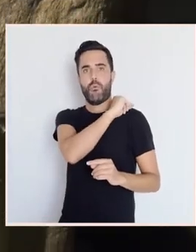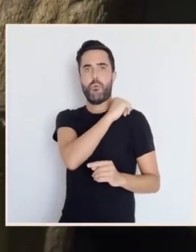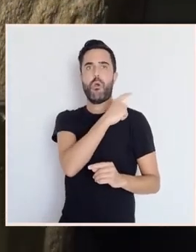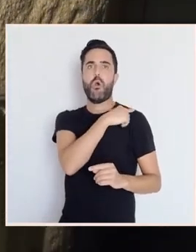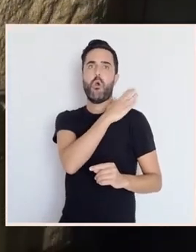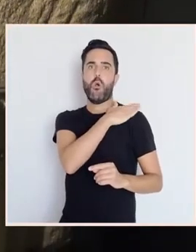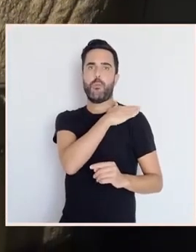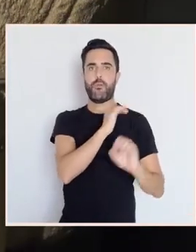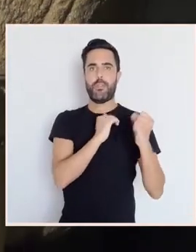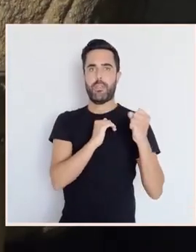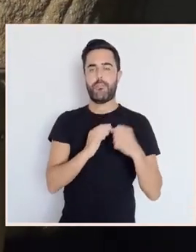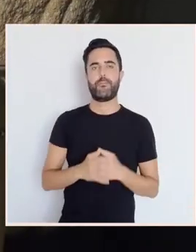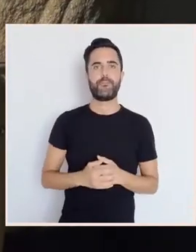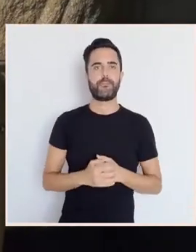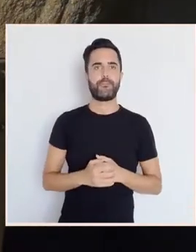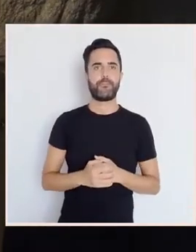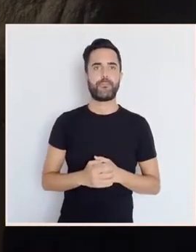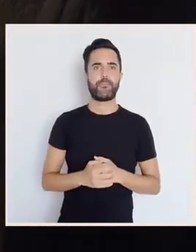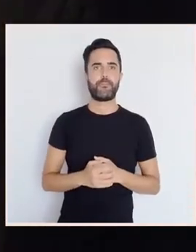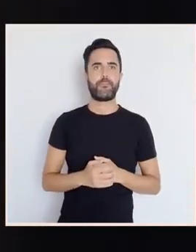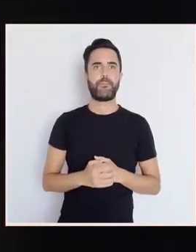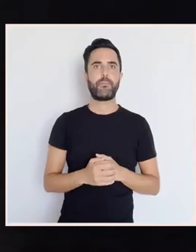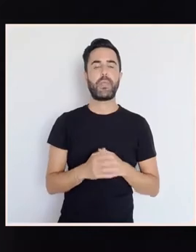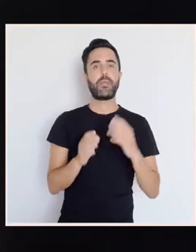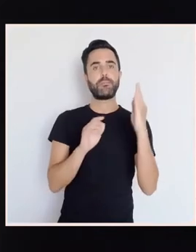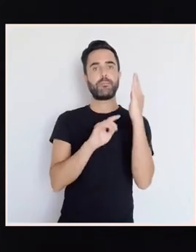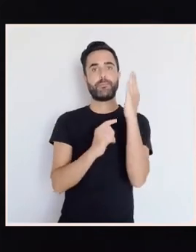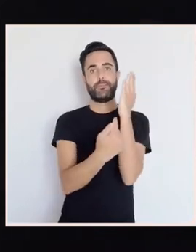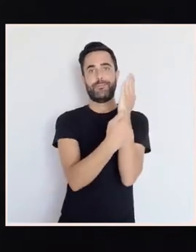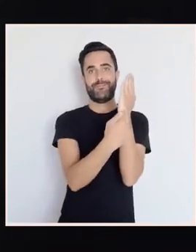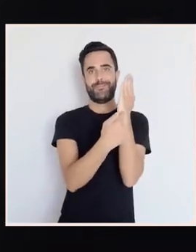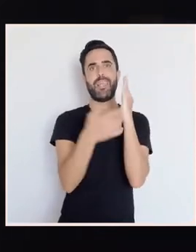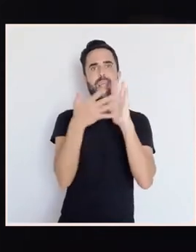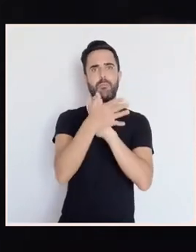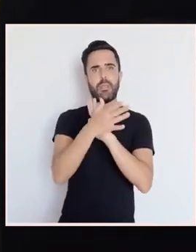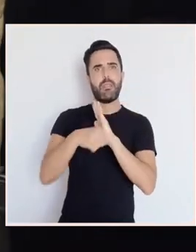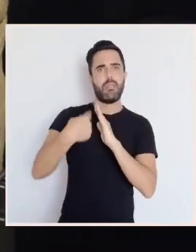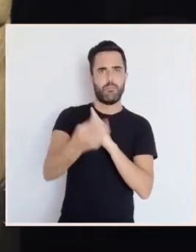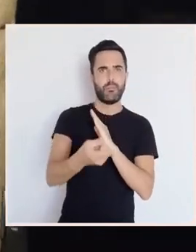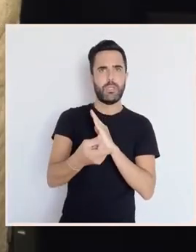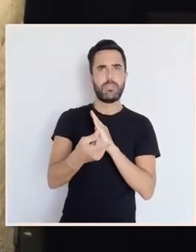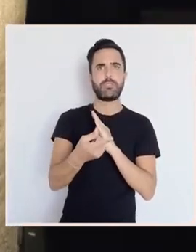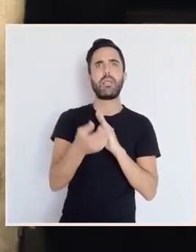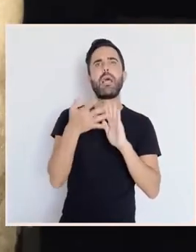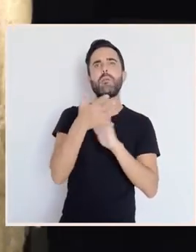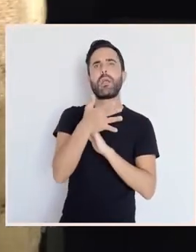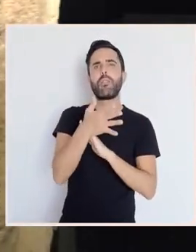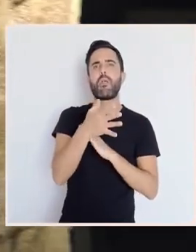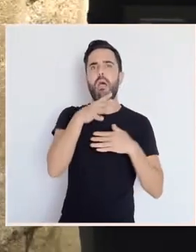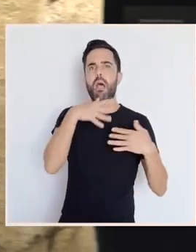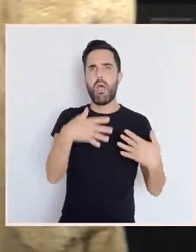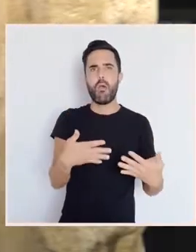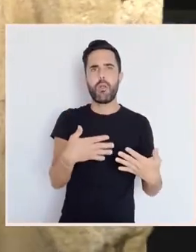ou por unha cíbula. O reverso, e do que imos falar agora, ten diferentes explicacións e quizá é a parte máis